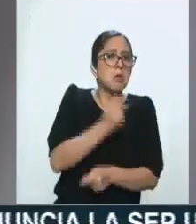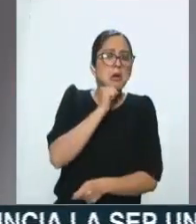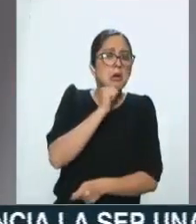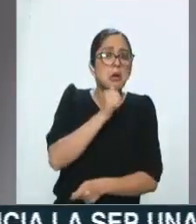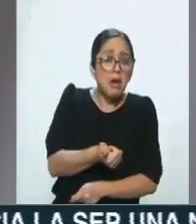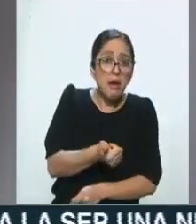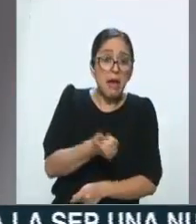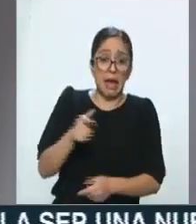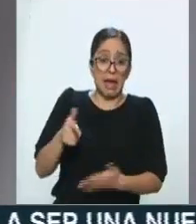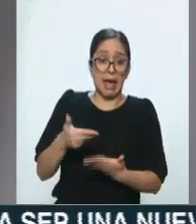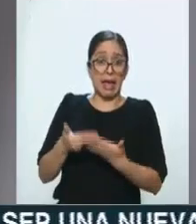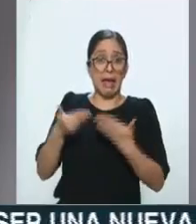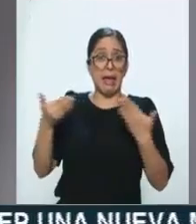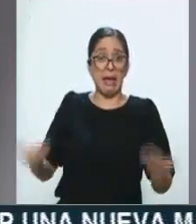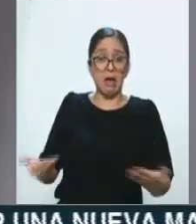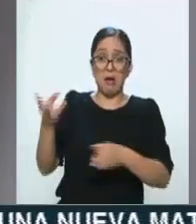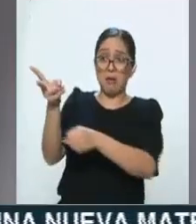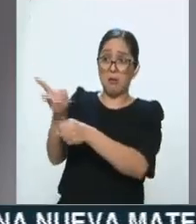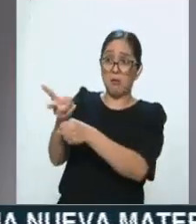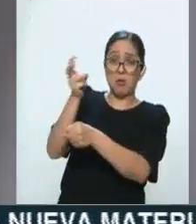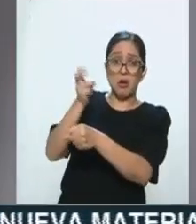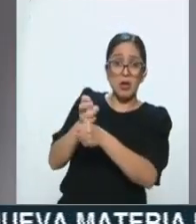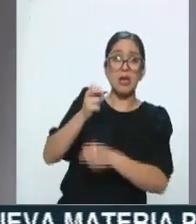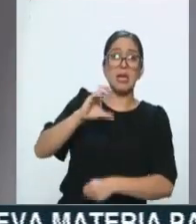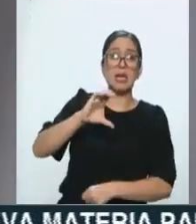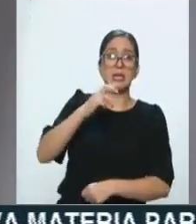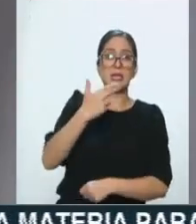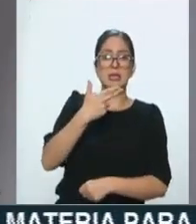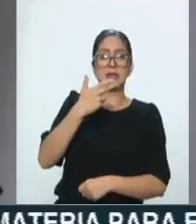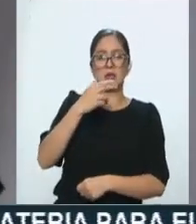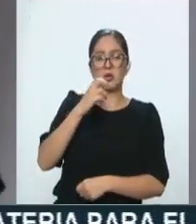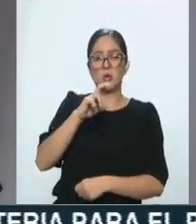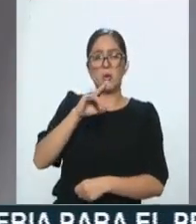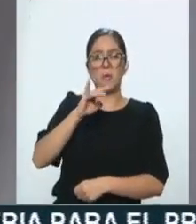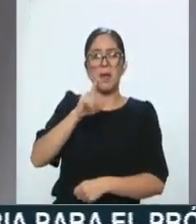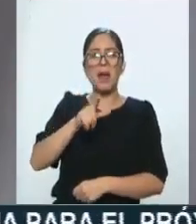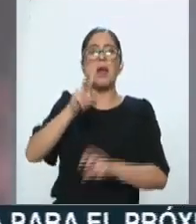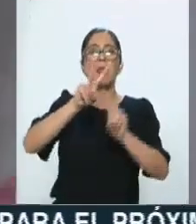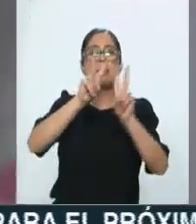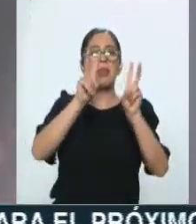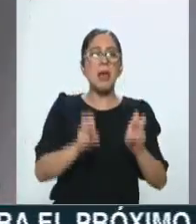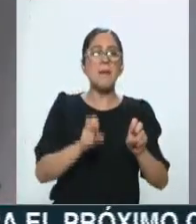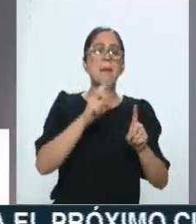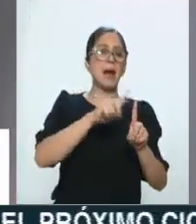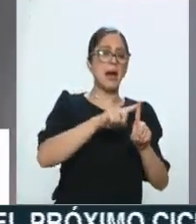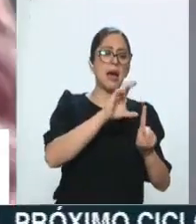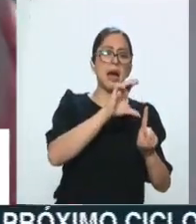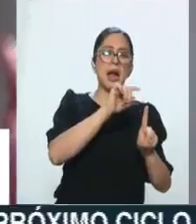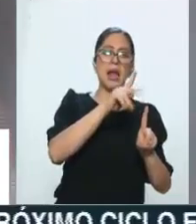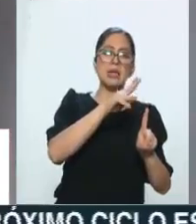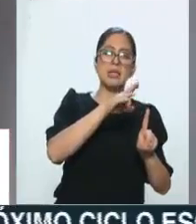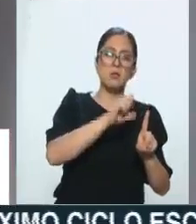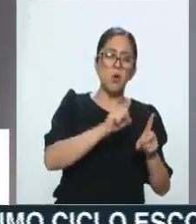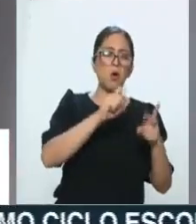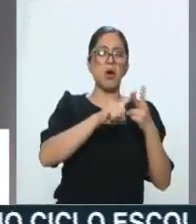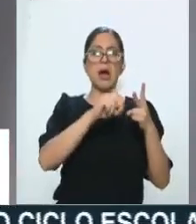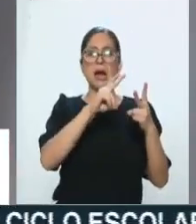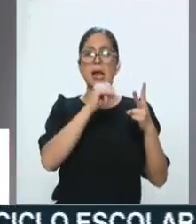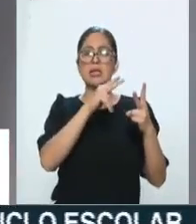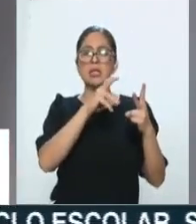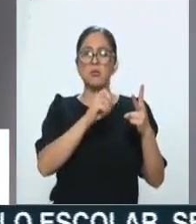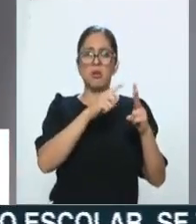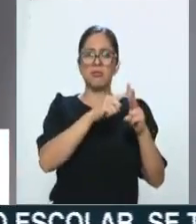ahora que lo invitaron a este foro sobre clasismo y racismo, pues empieza a tener esas consecuencias que estaban ahí acumuladas,